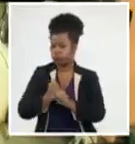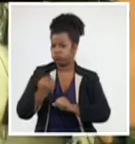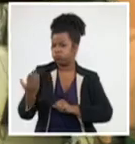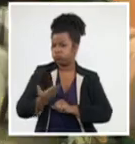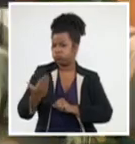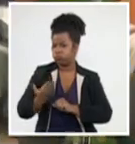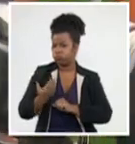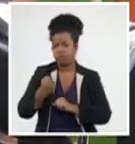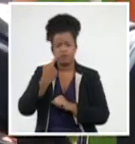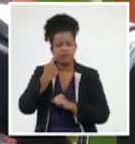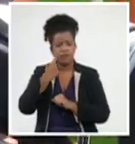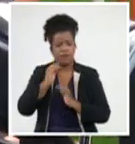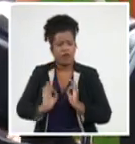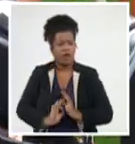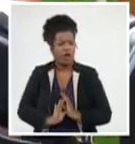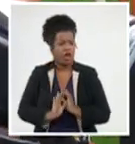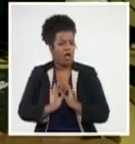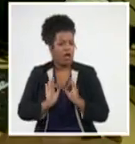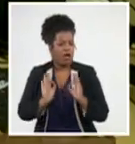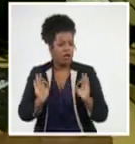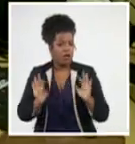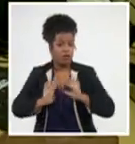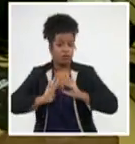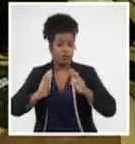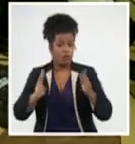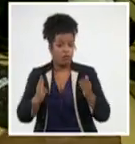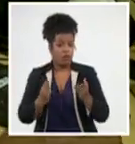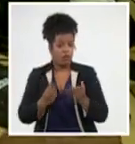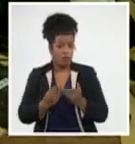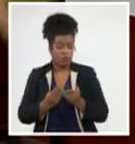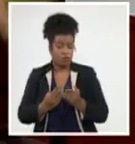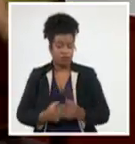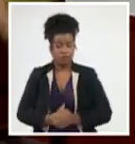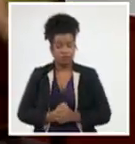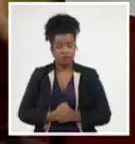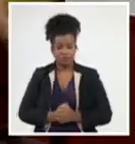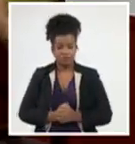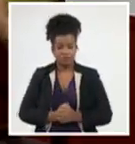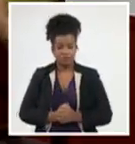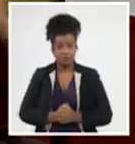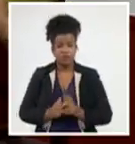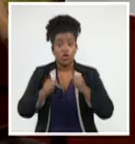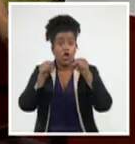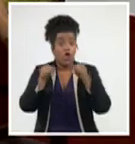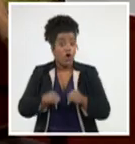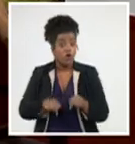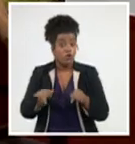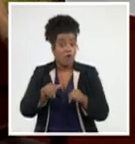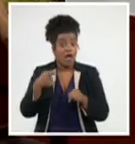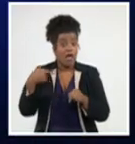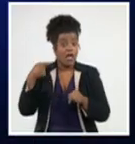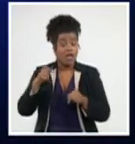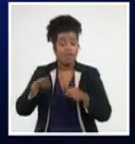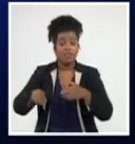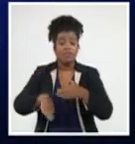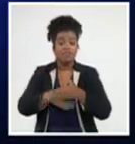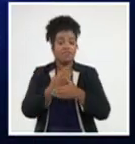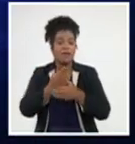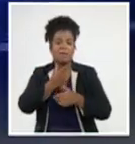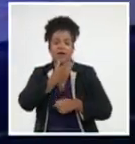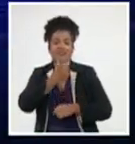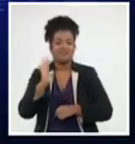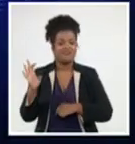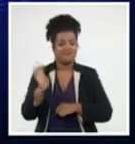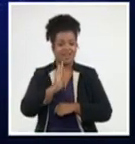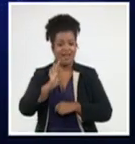de más un retoque de menos no implica no decir cuando la audiencia espera hoy como ayer es un día de fiesta no importa si